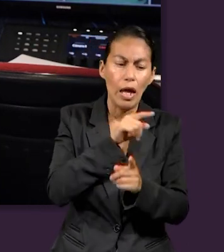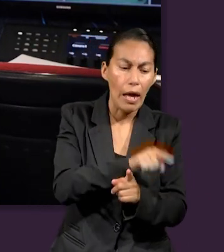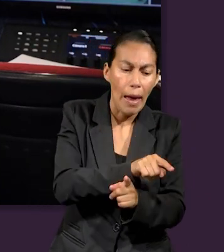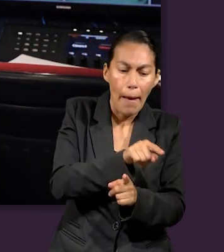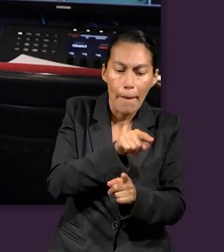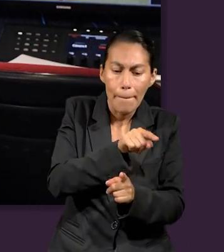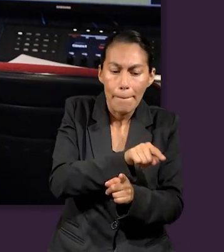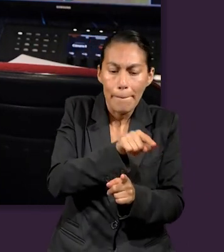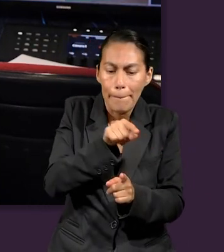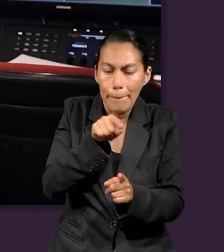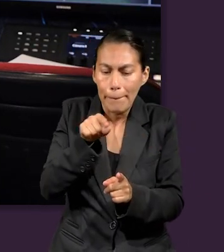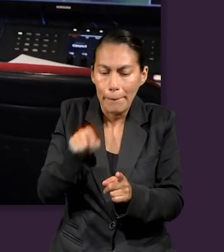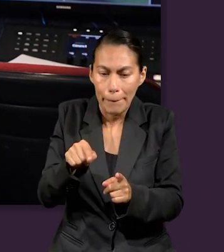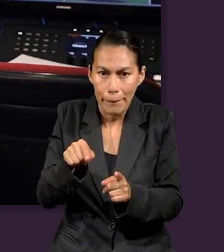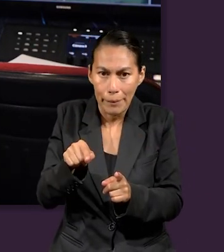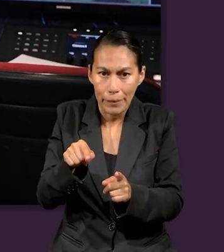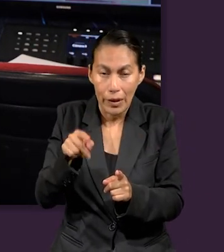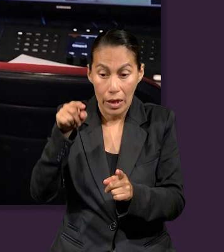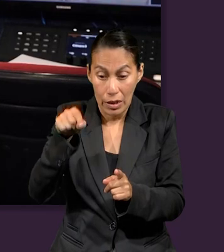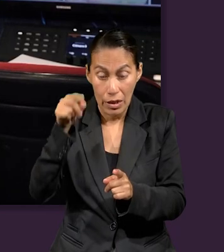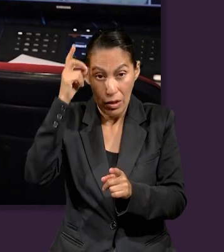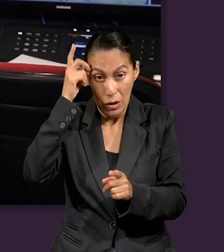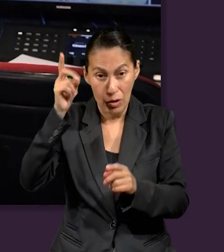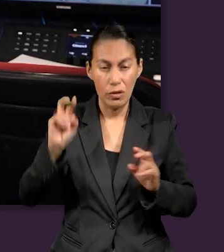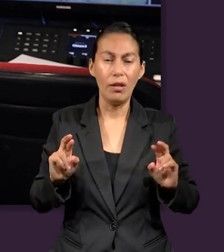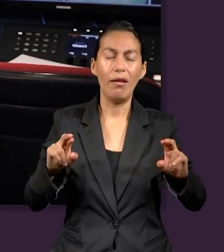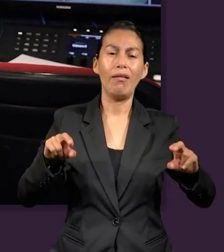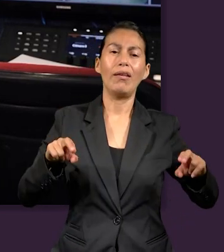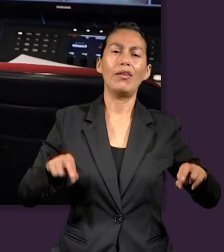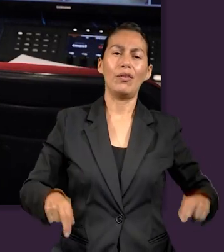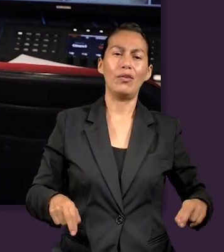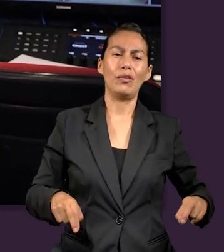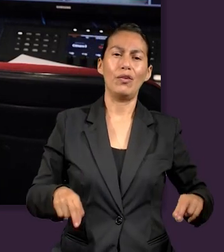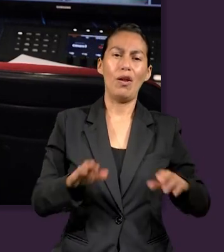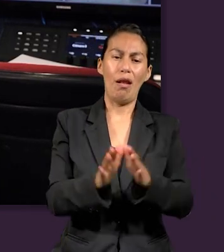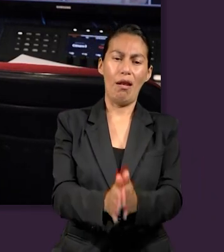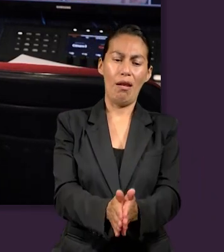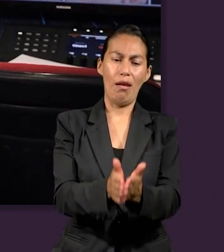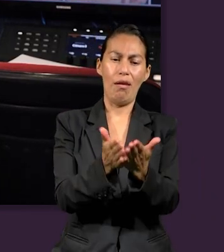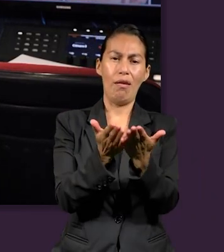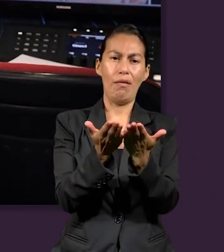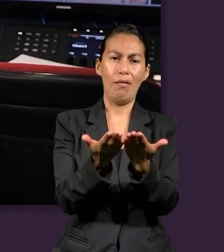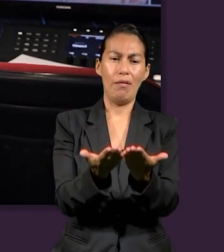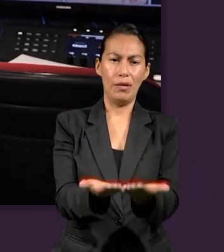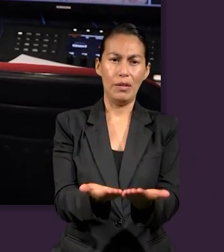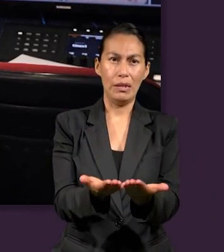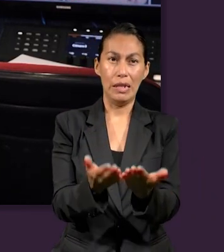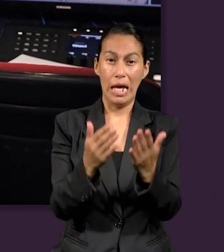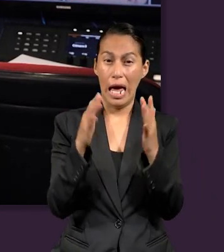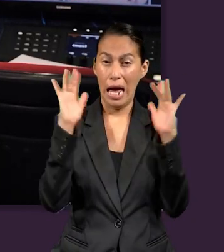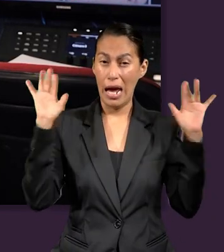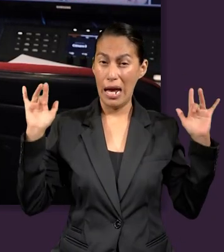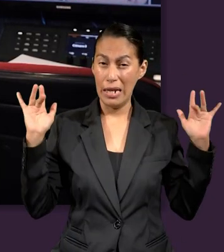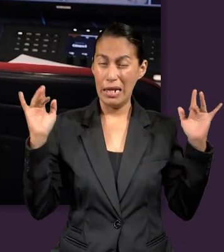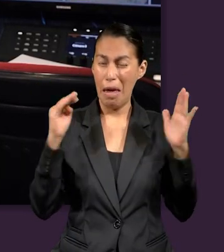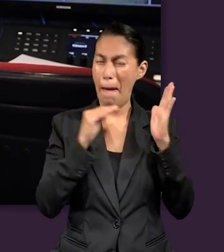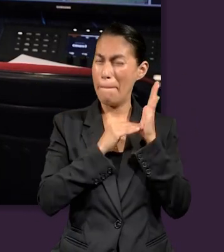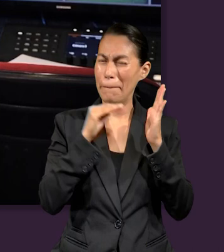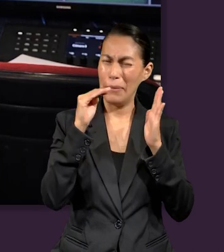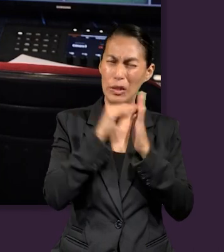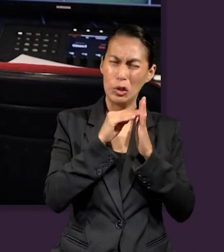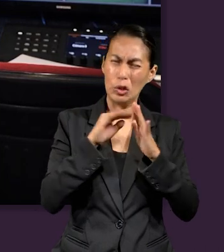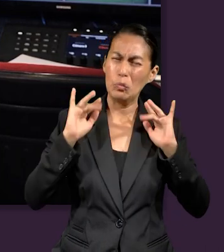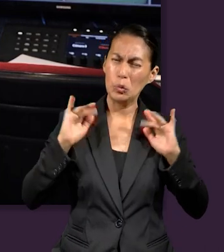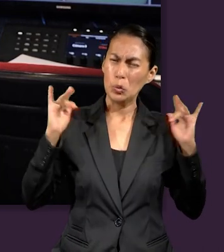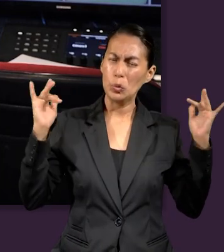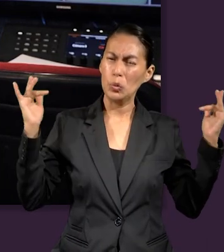señala, por lo tanto, en este pasaje bíblico el hecho de que Dios esté en su trono, los libros se abren, hay millones de ángeles